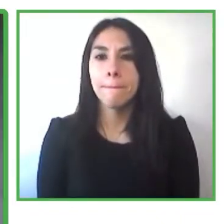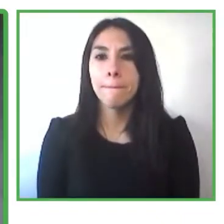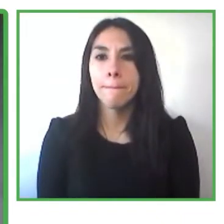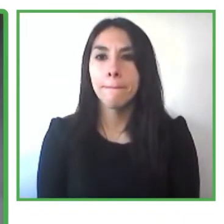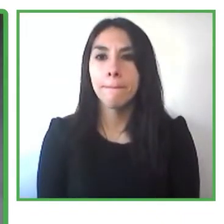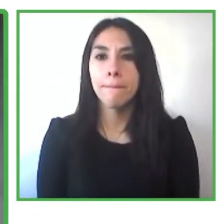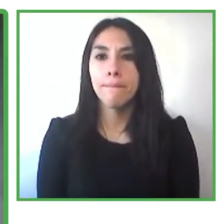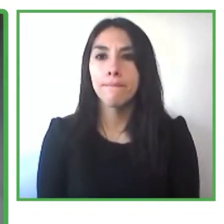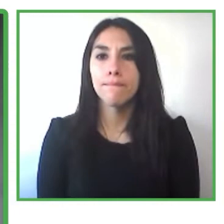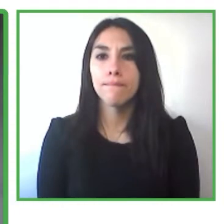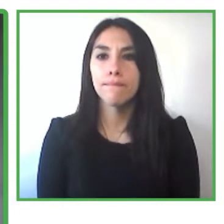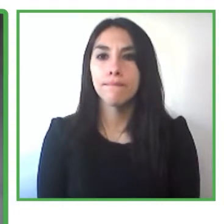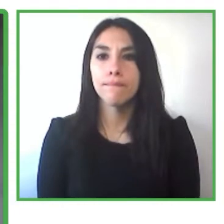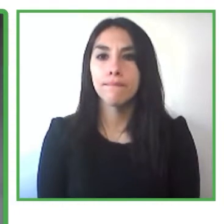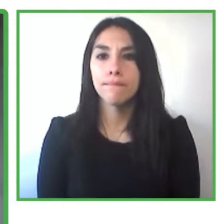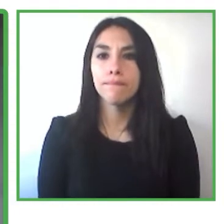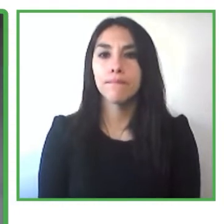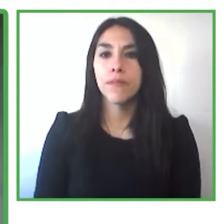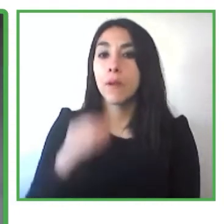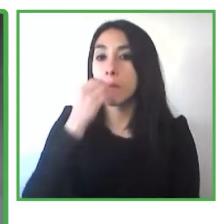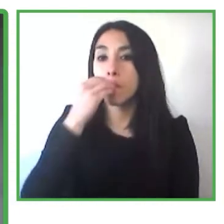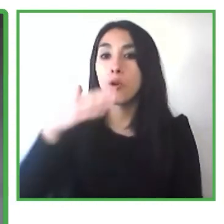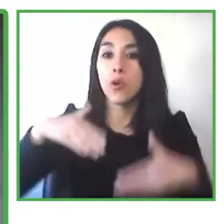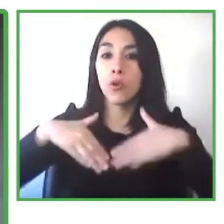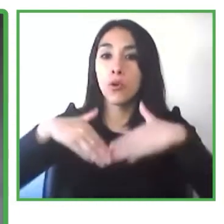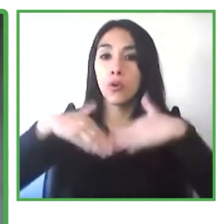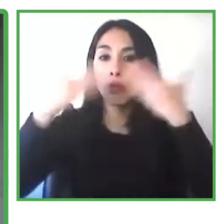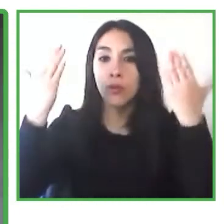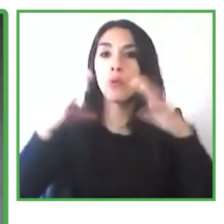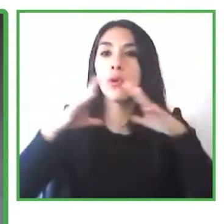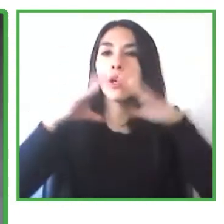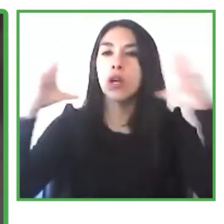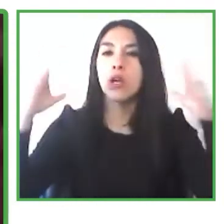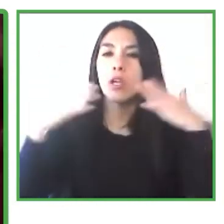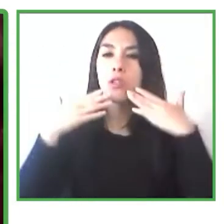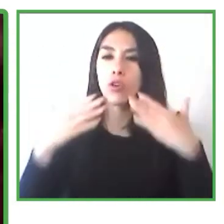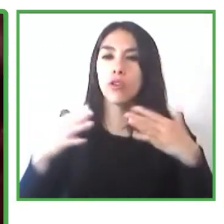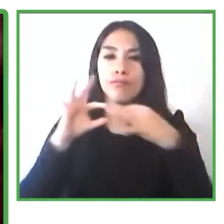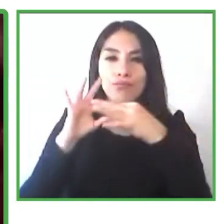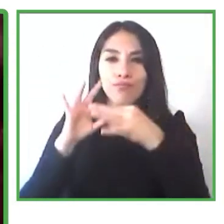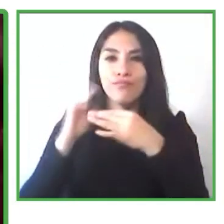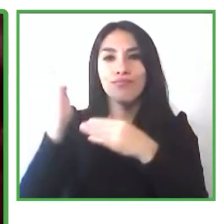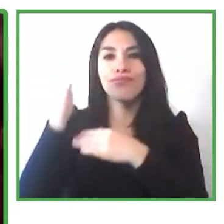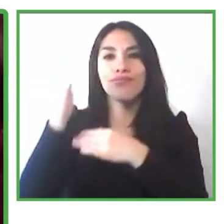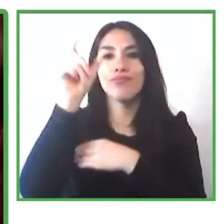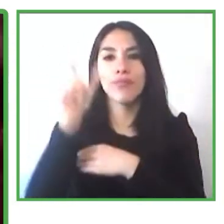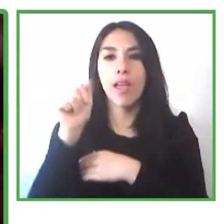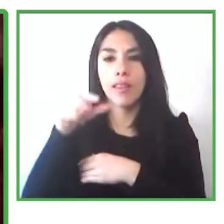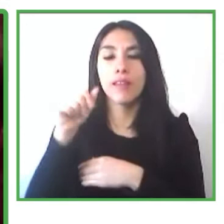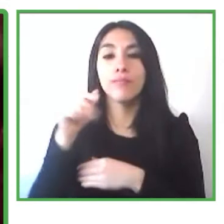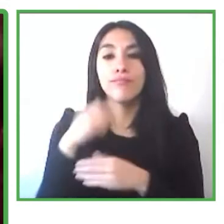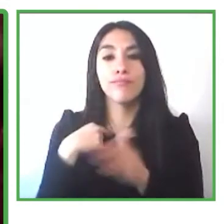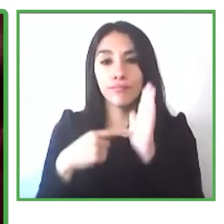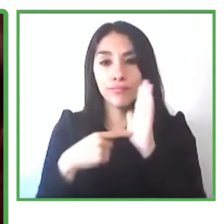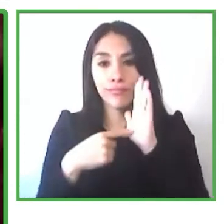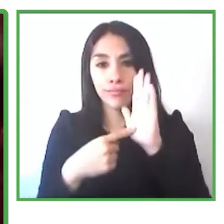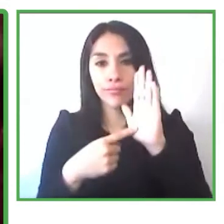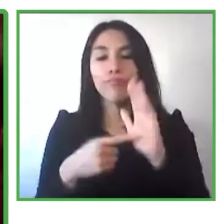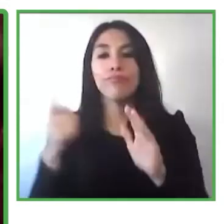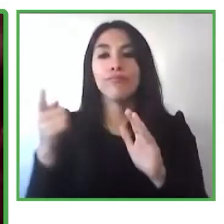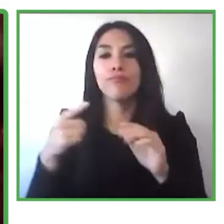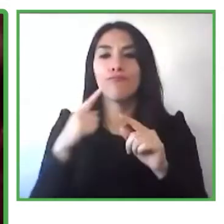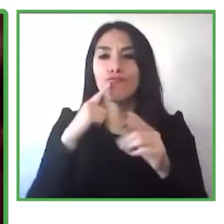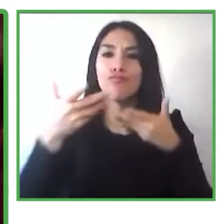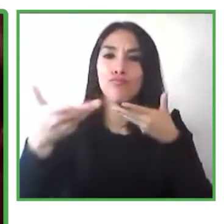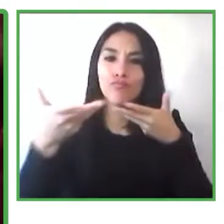Muy buenos días muchas gracias Ana por la presentación y quiero empezar esta conversación presentándoles a mi mentor a la persona que